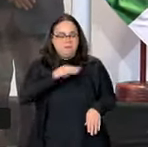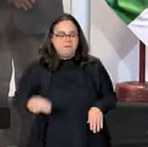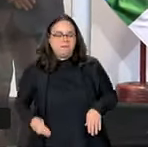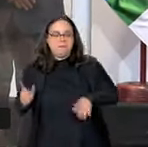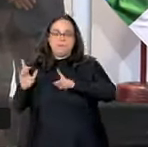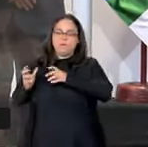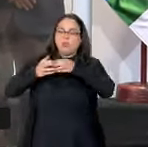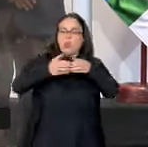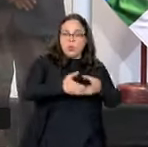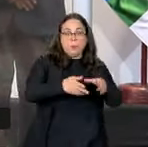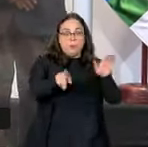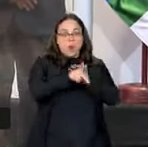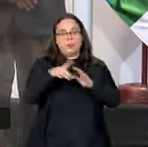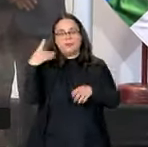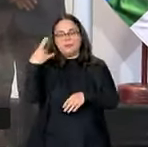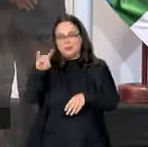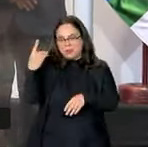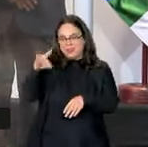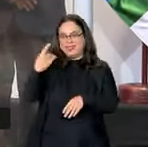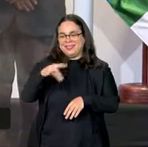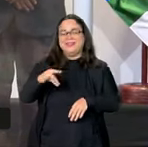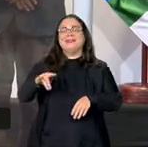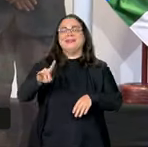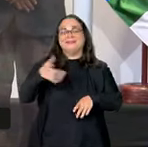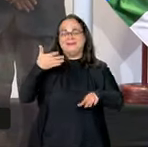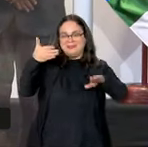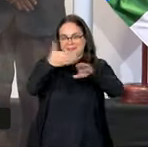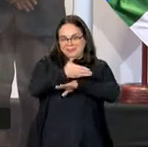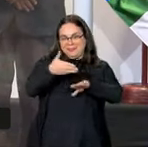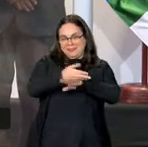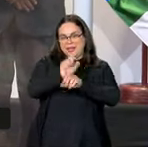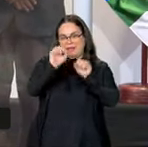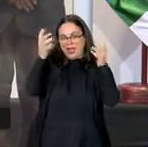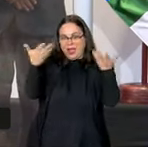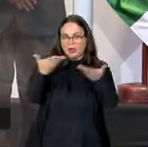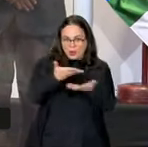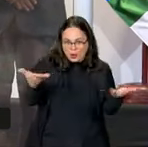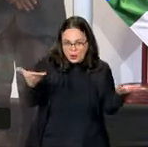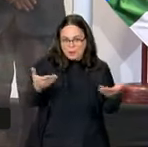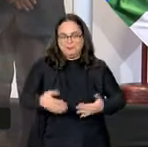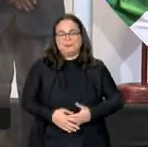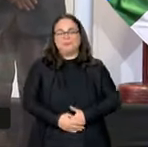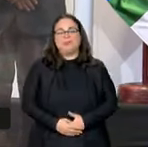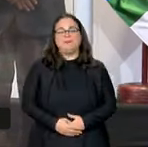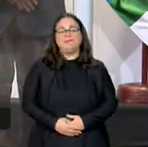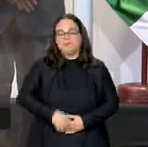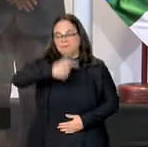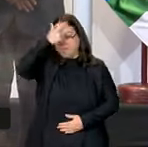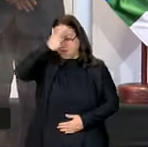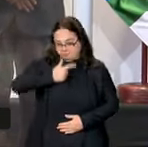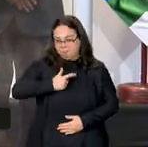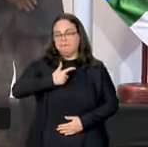de Bolivia que participaron de este evento. Yo